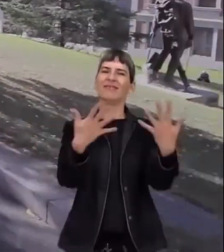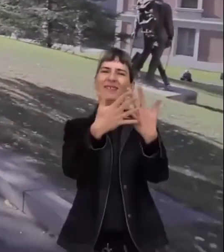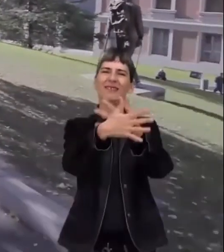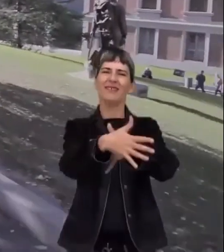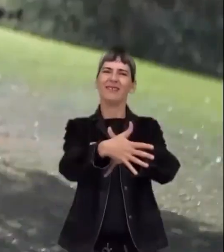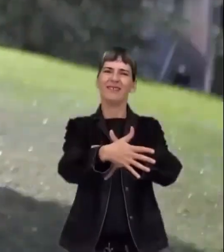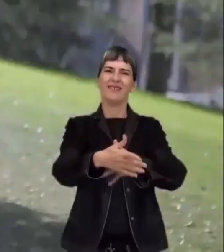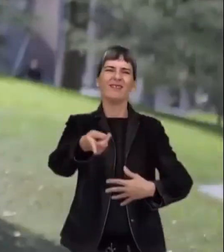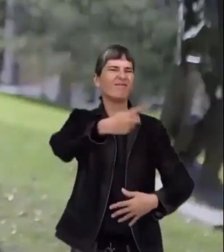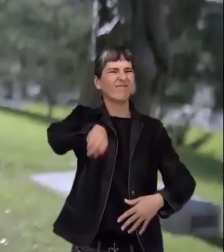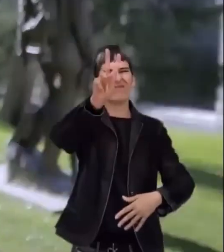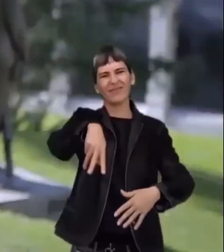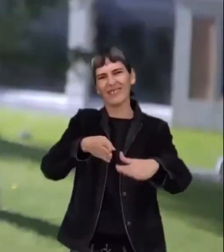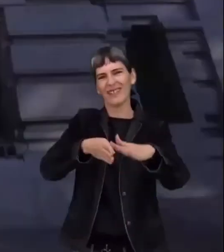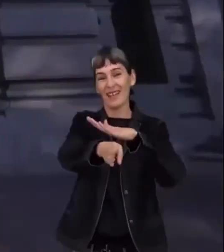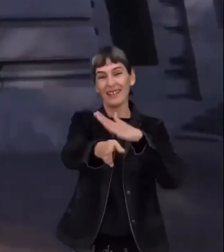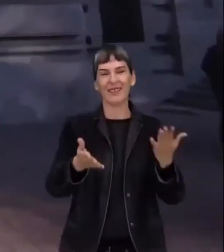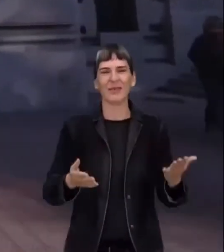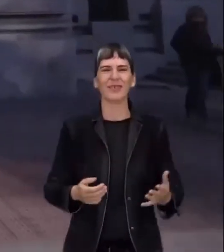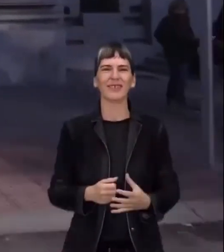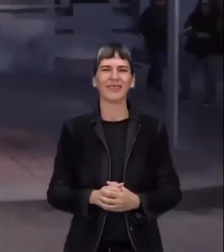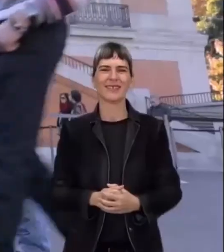forman parte del Madrid más accesible